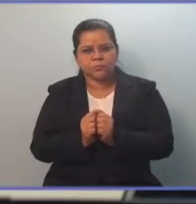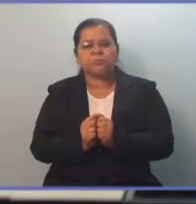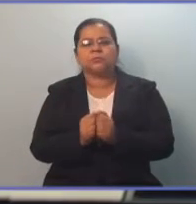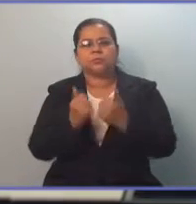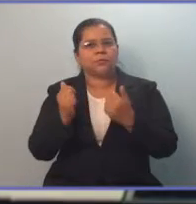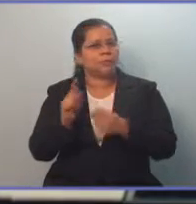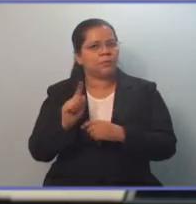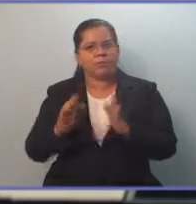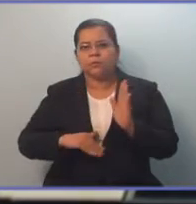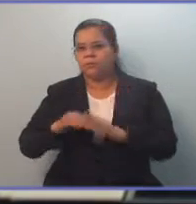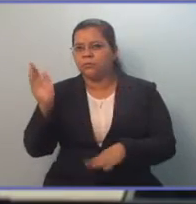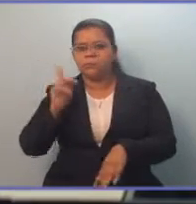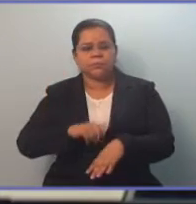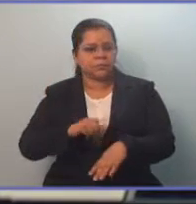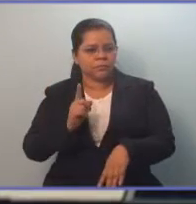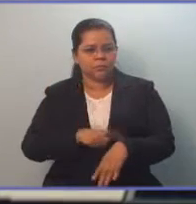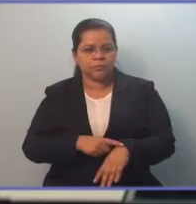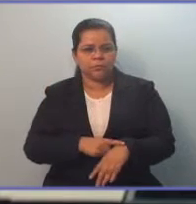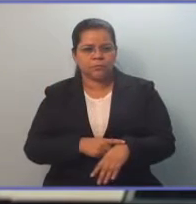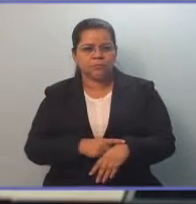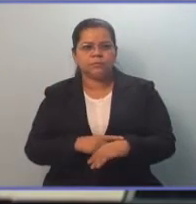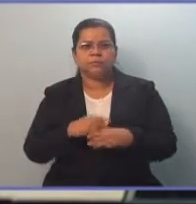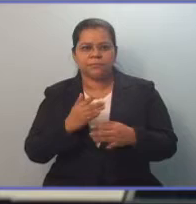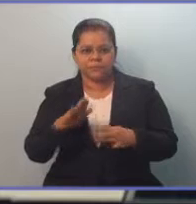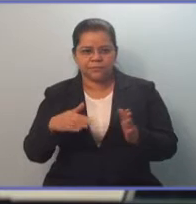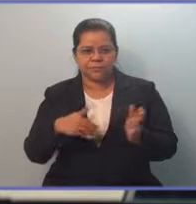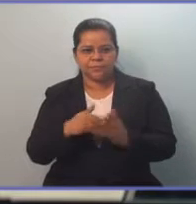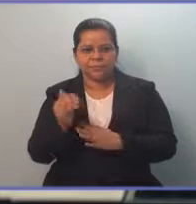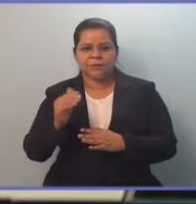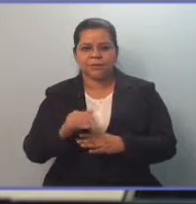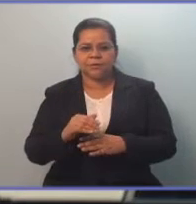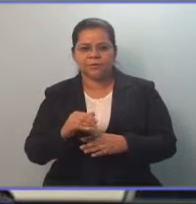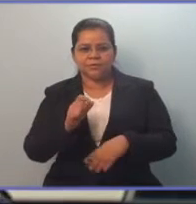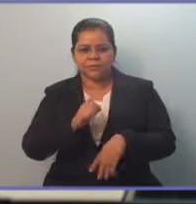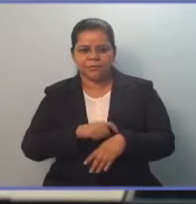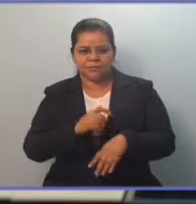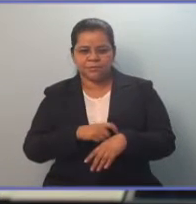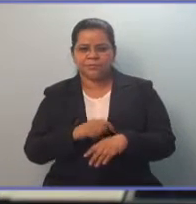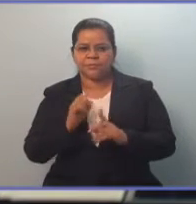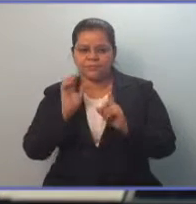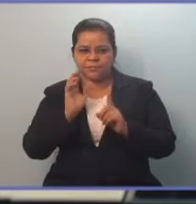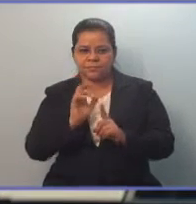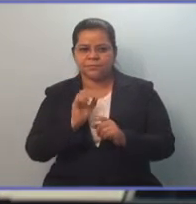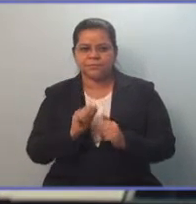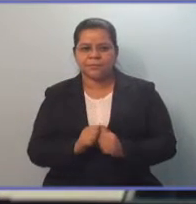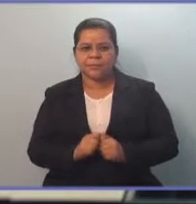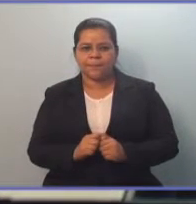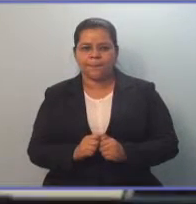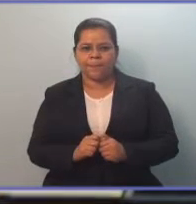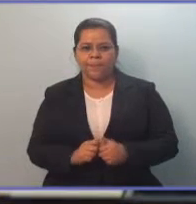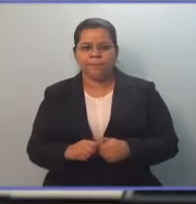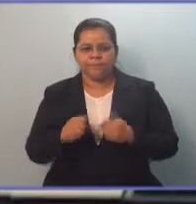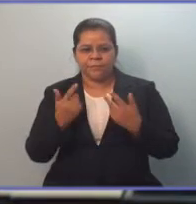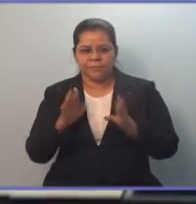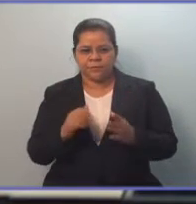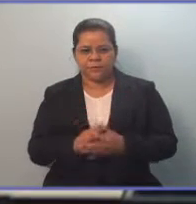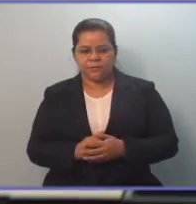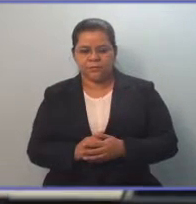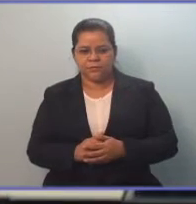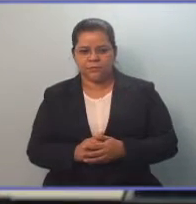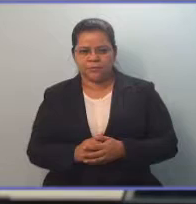tiempo y más dilación a este tema. Pero el tercer punto que me gustaría